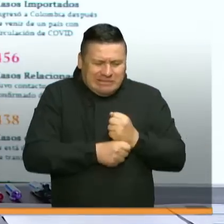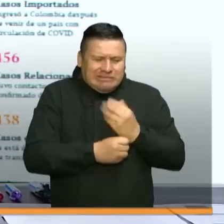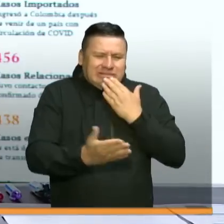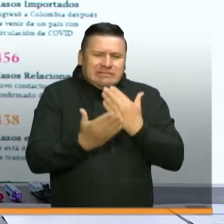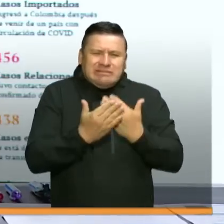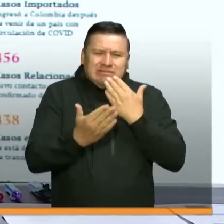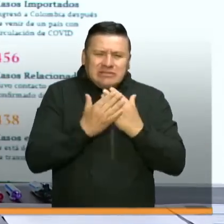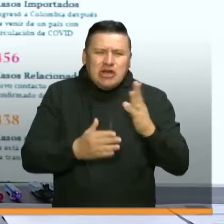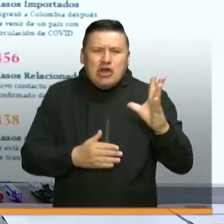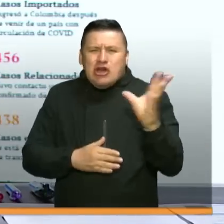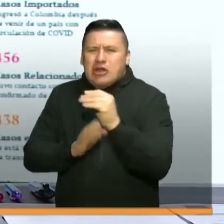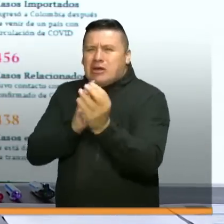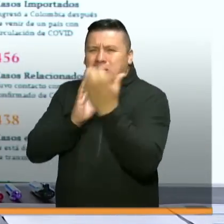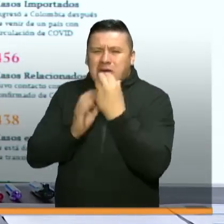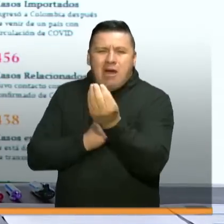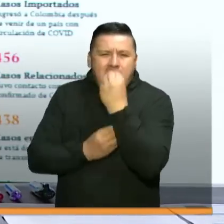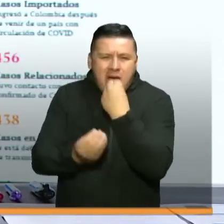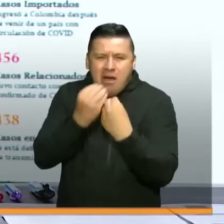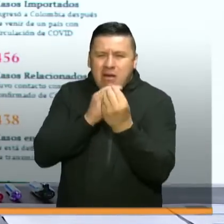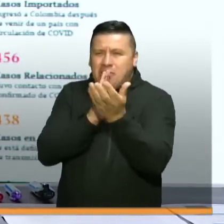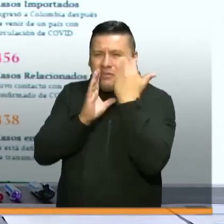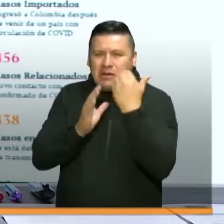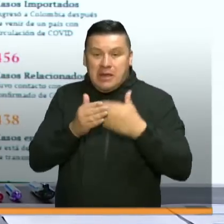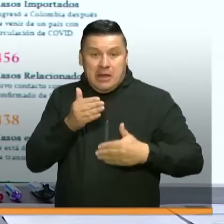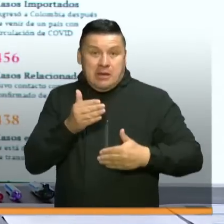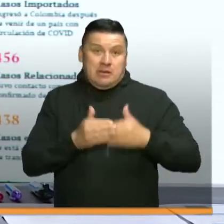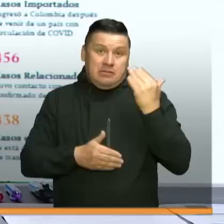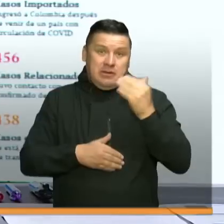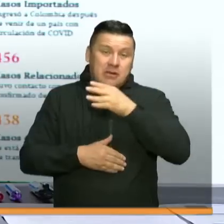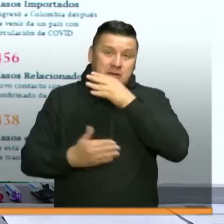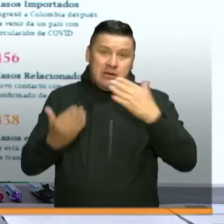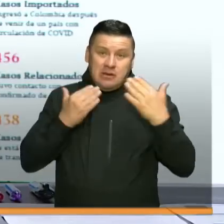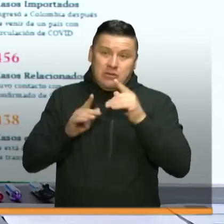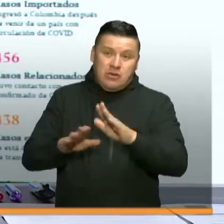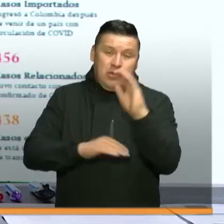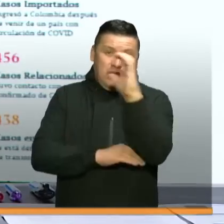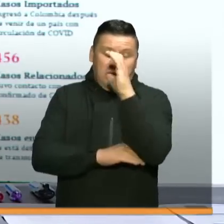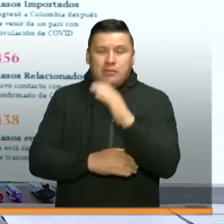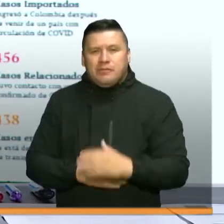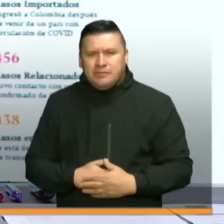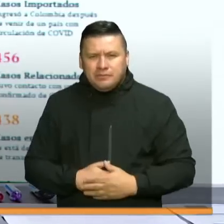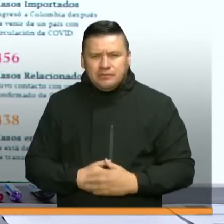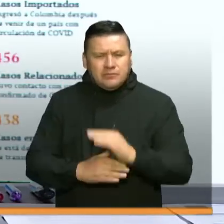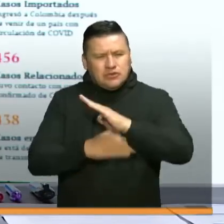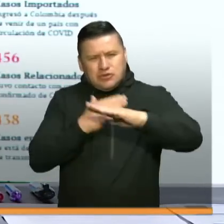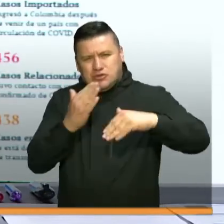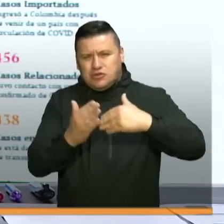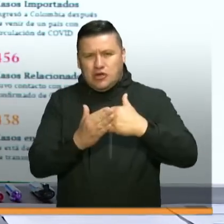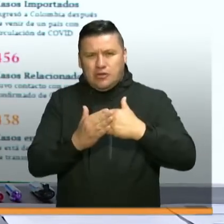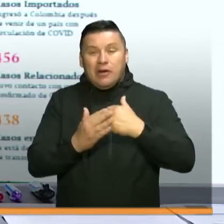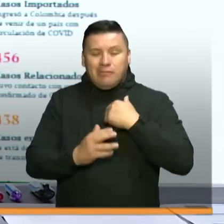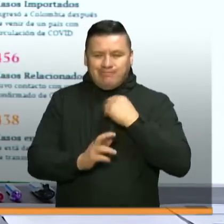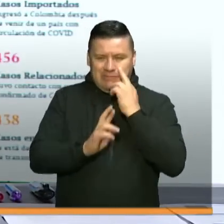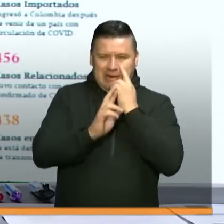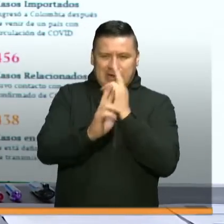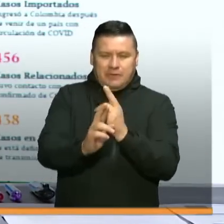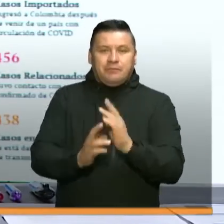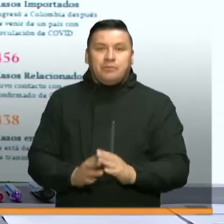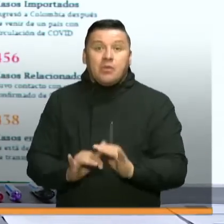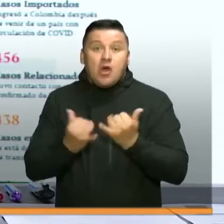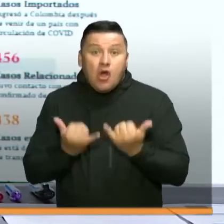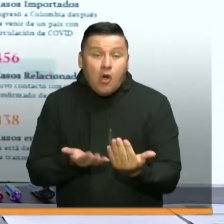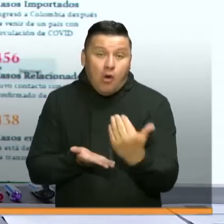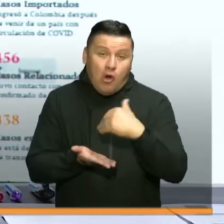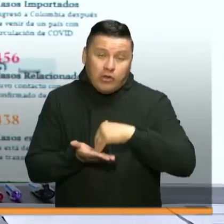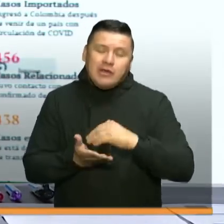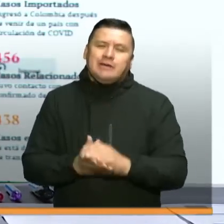también a toda la cadena de abastecimiento de alimentos, empezando por los campesinos de Colombia. A todos mi reconocimiento. Y hoy